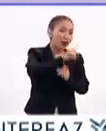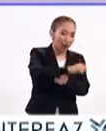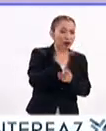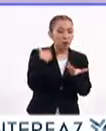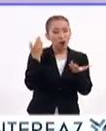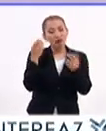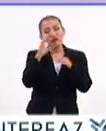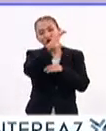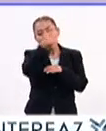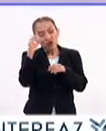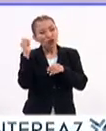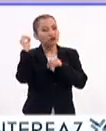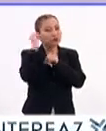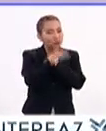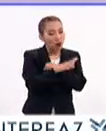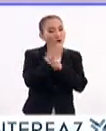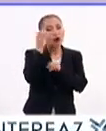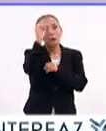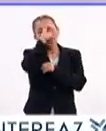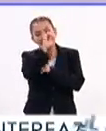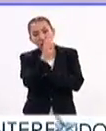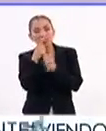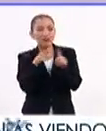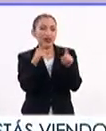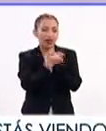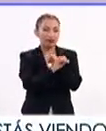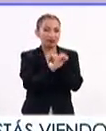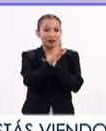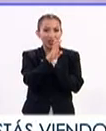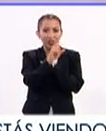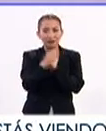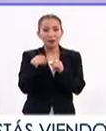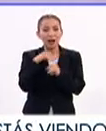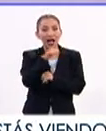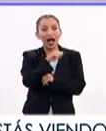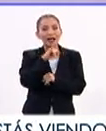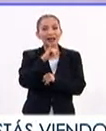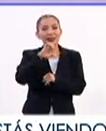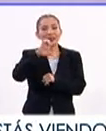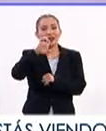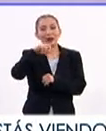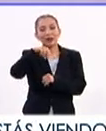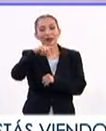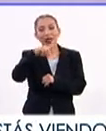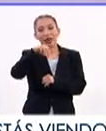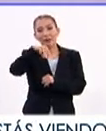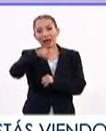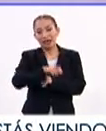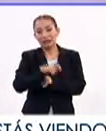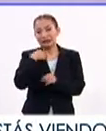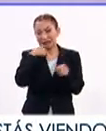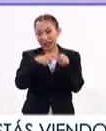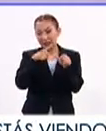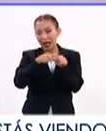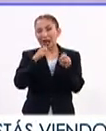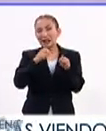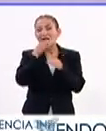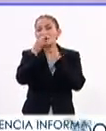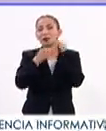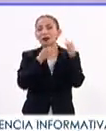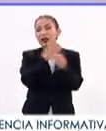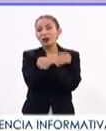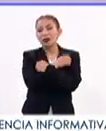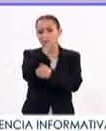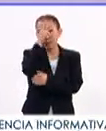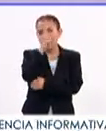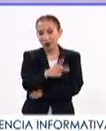dejen de subir sus fotos y comentarios en nuestras redes sociales, nos encuentran como AEDMX, las iniciales de Agencia Informativa